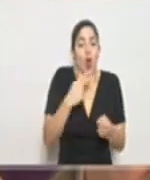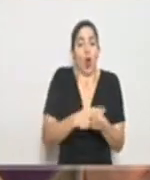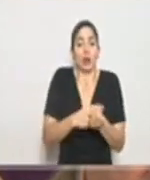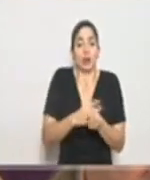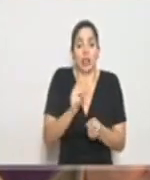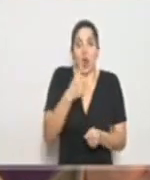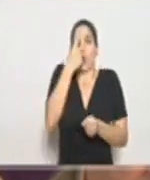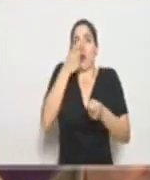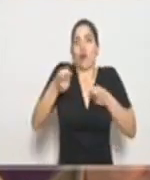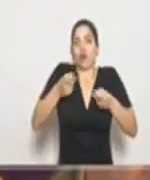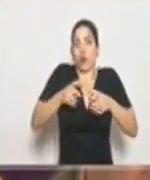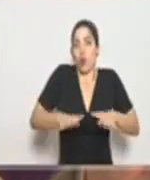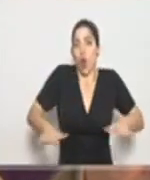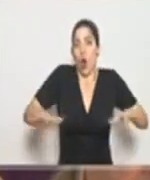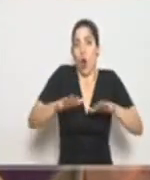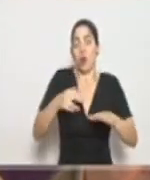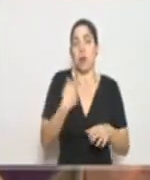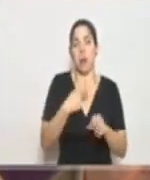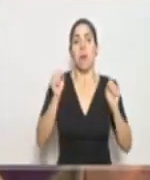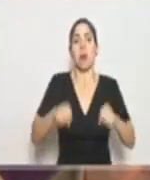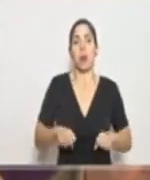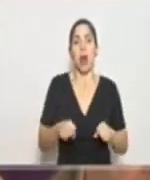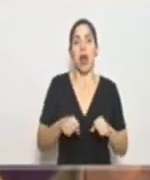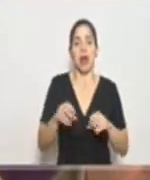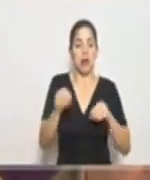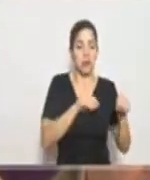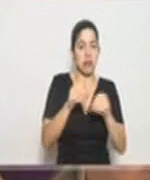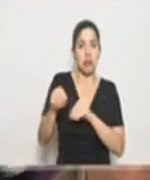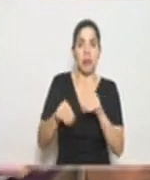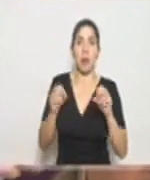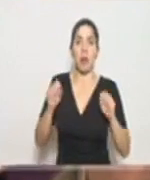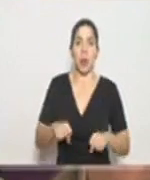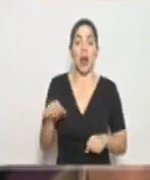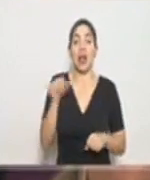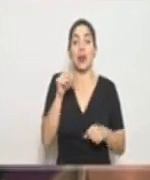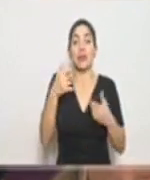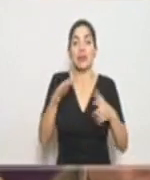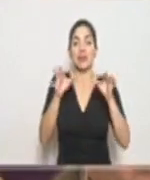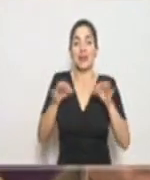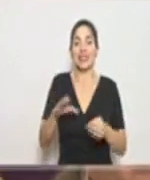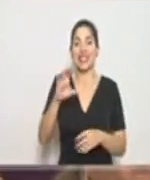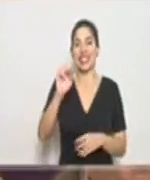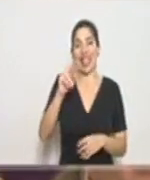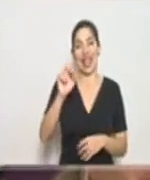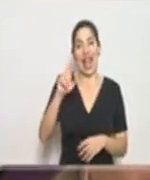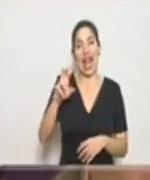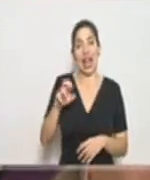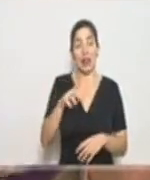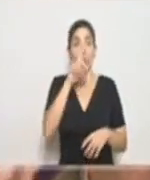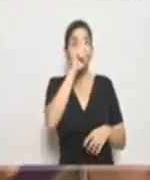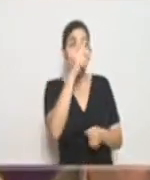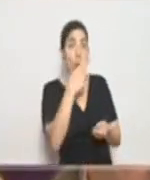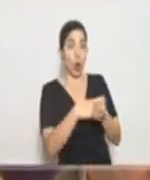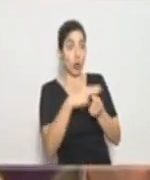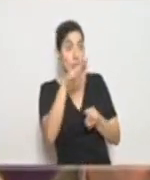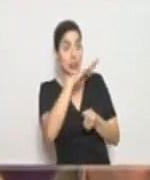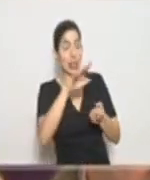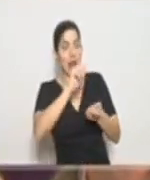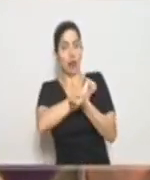Caja es una podemos tomar estas decisiones igual como la que hemos tomado con el Senare de reconvertir un hospital